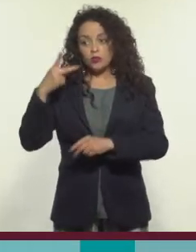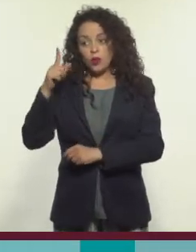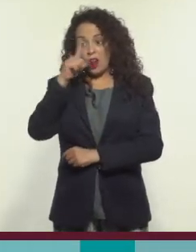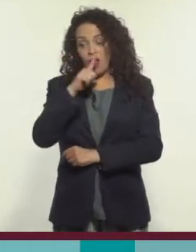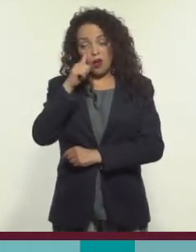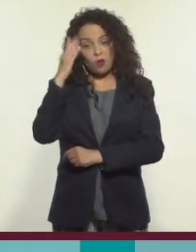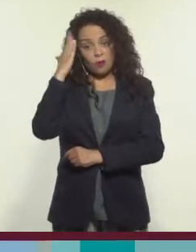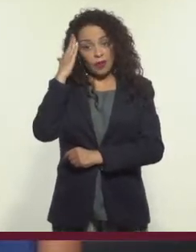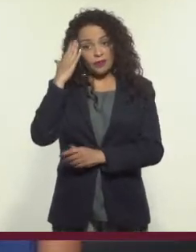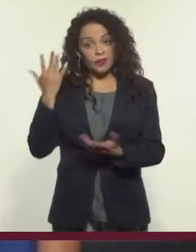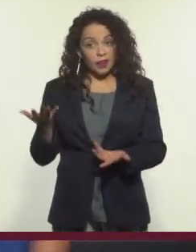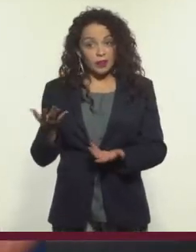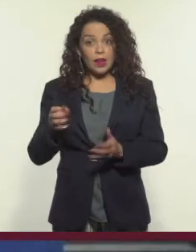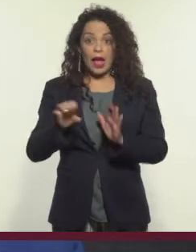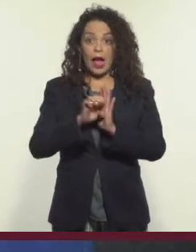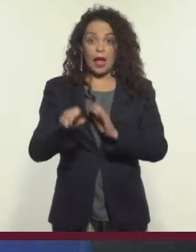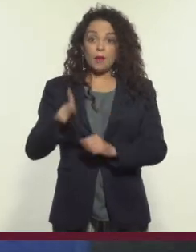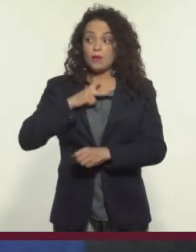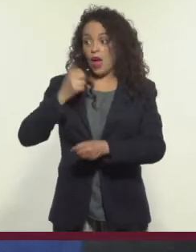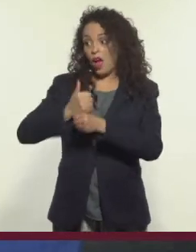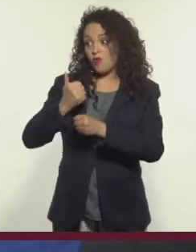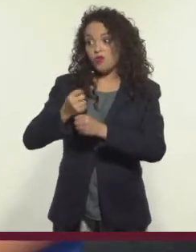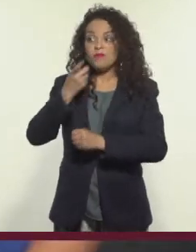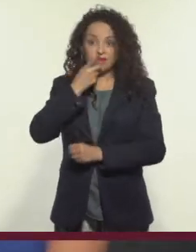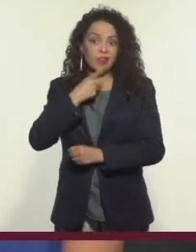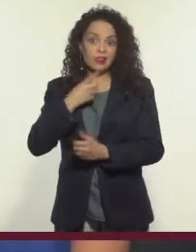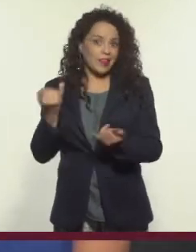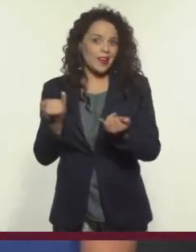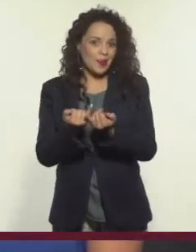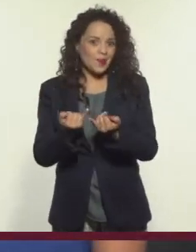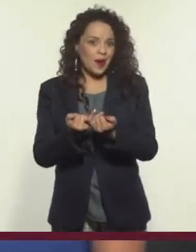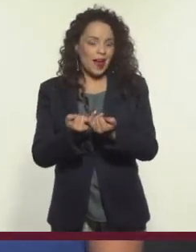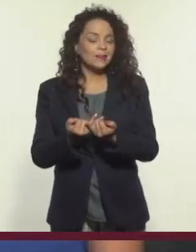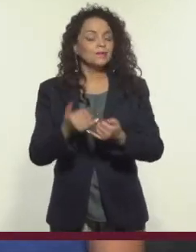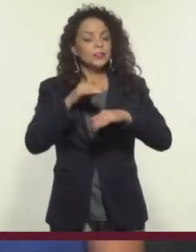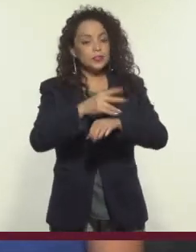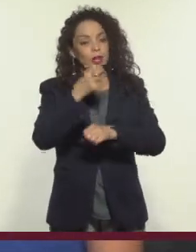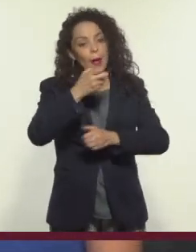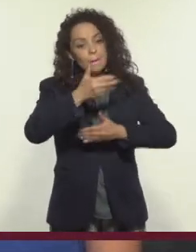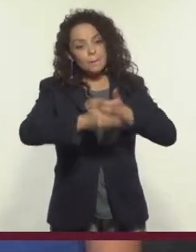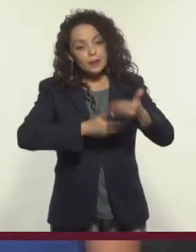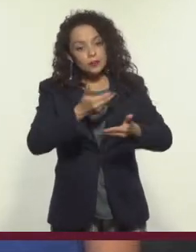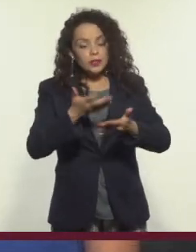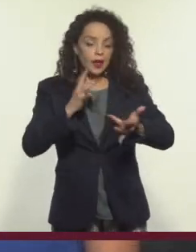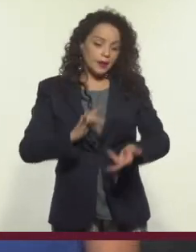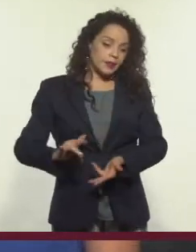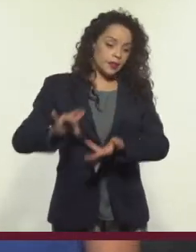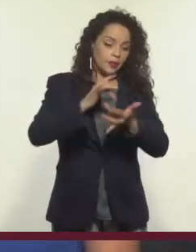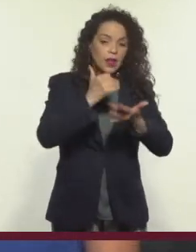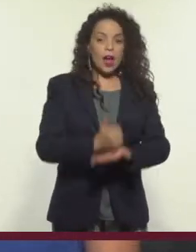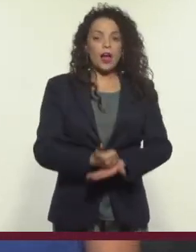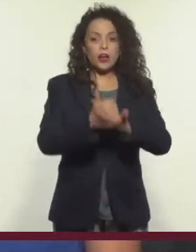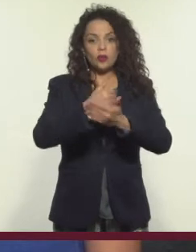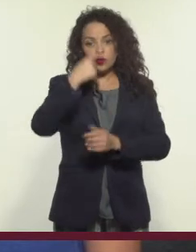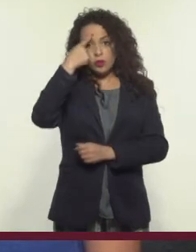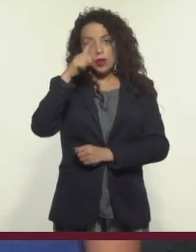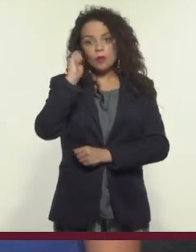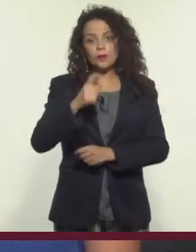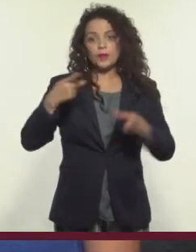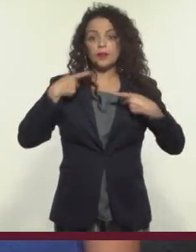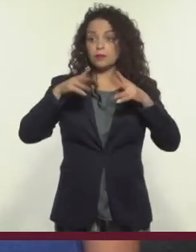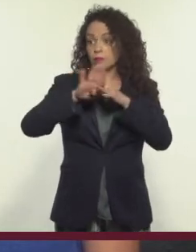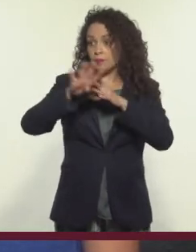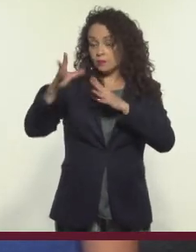incluso su lengua materna, como nos dijo el abuelo, por ejemplo. Hablando de estos procesos, las redes sociales ayudan tanto a la